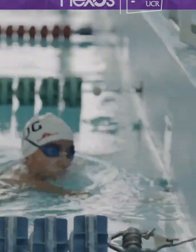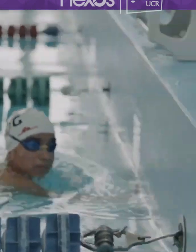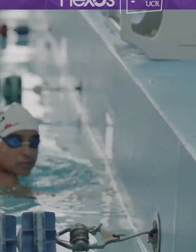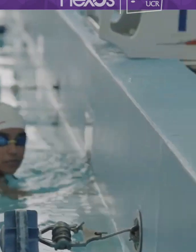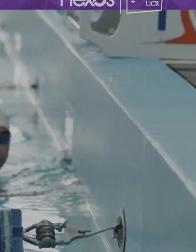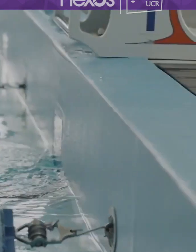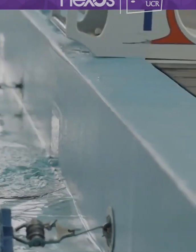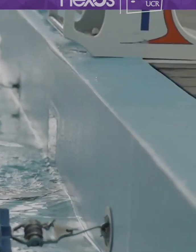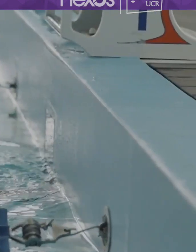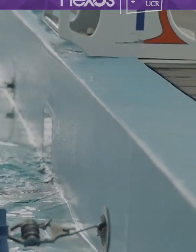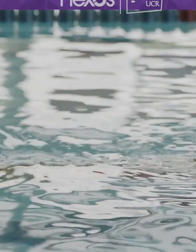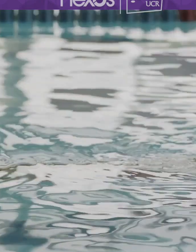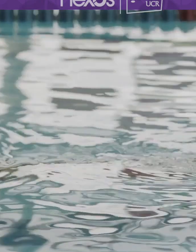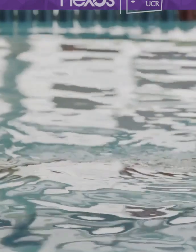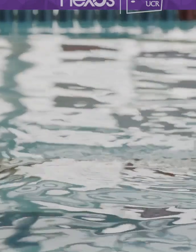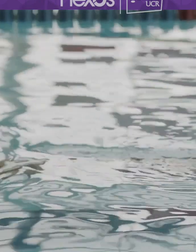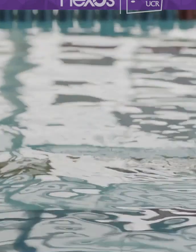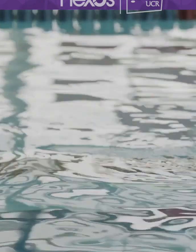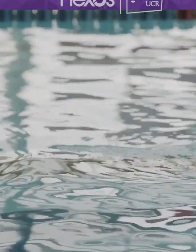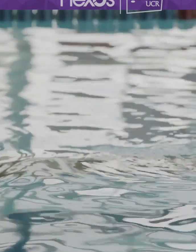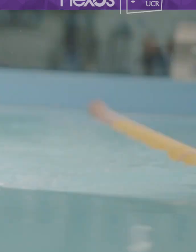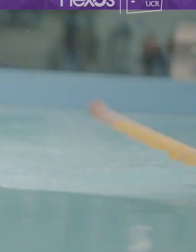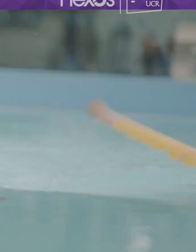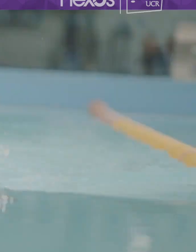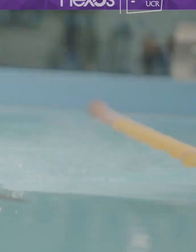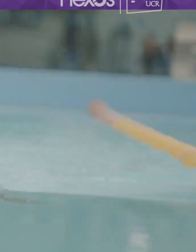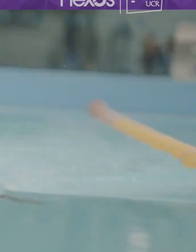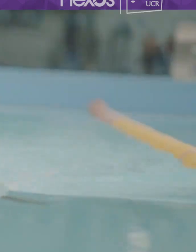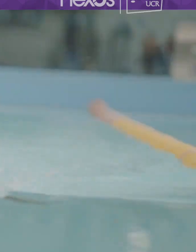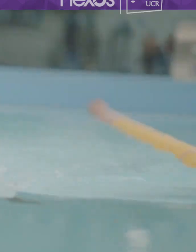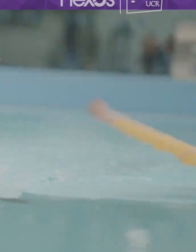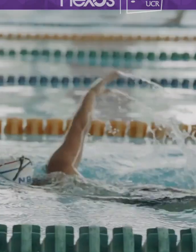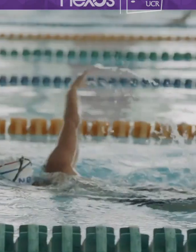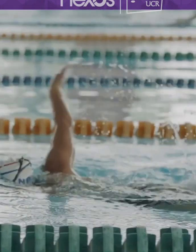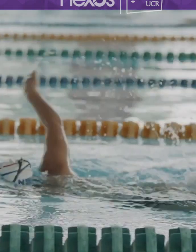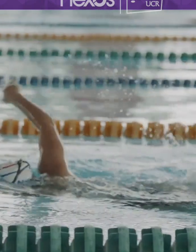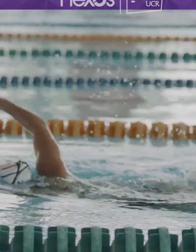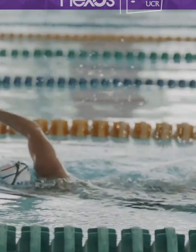¡Suscríbete! ¡Suscríbete!